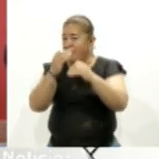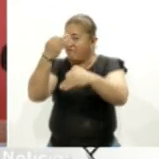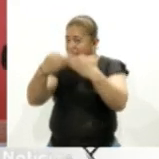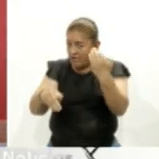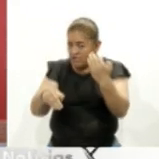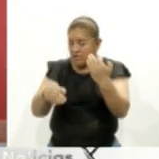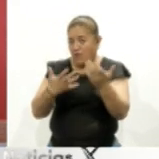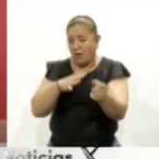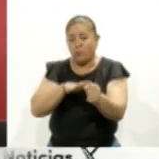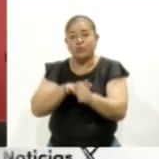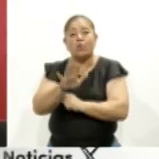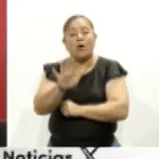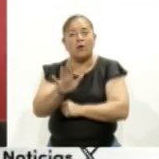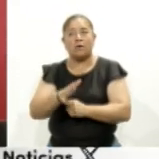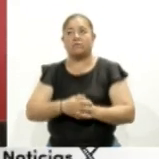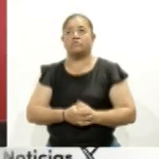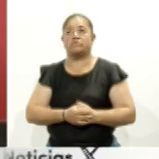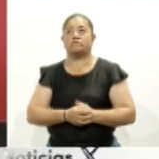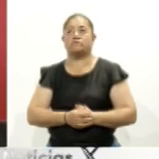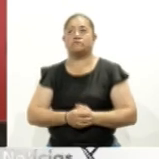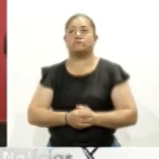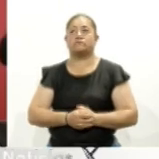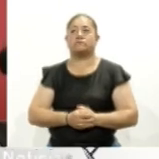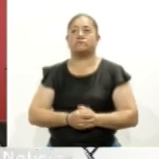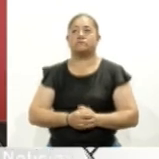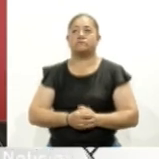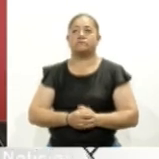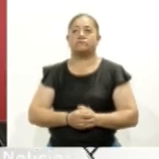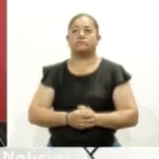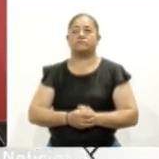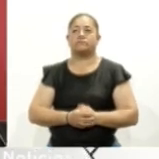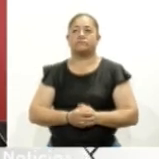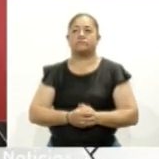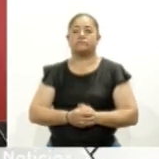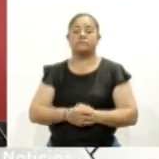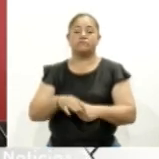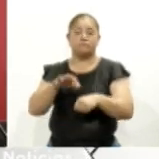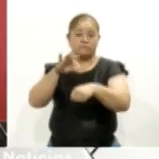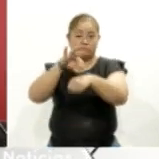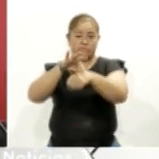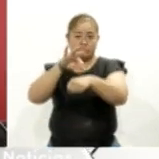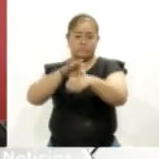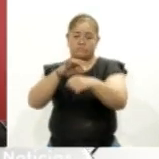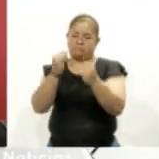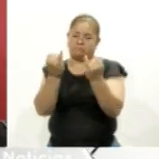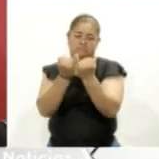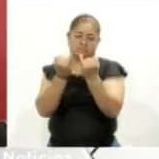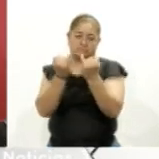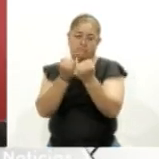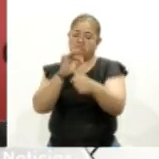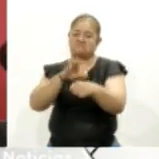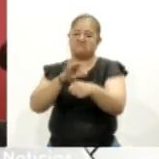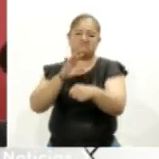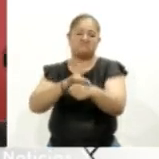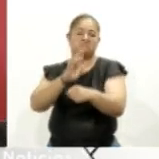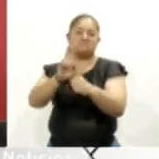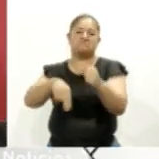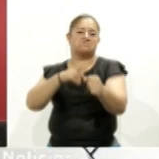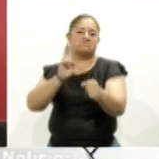los médicos generales,